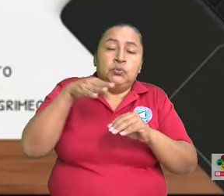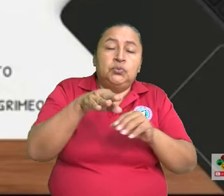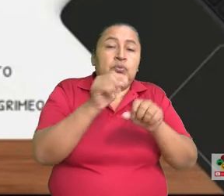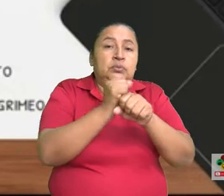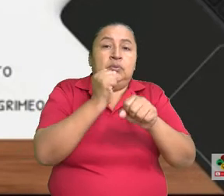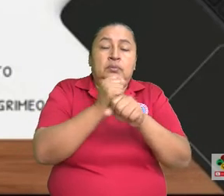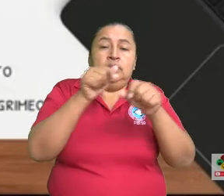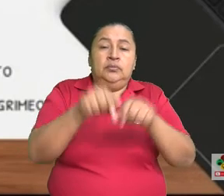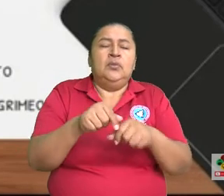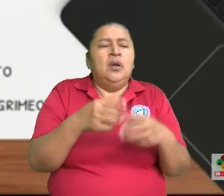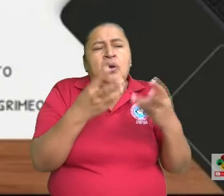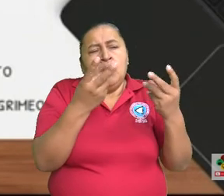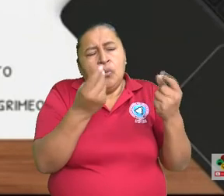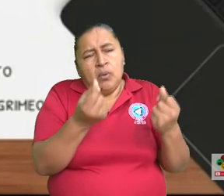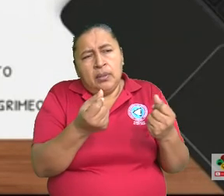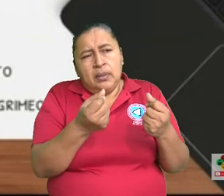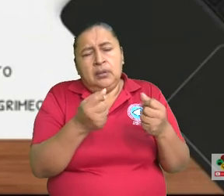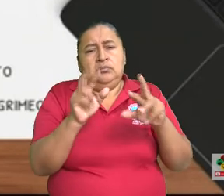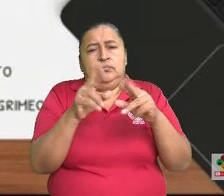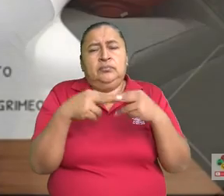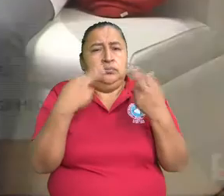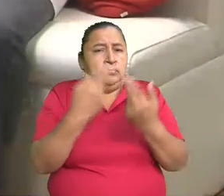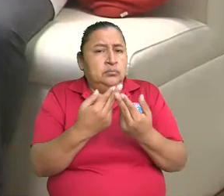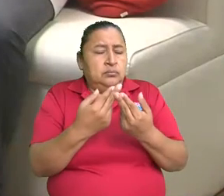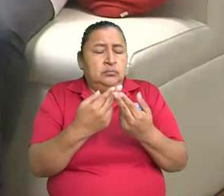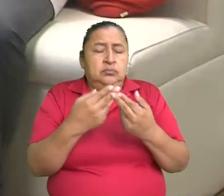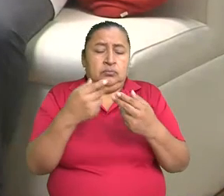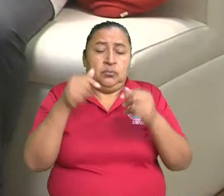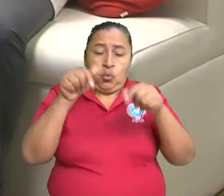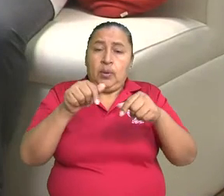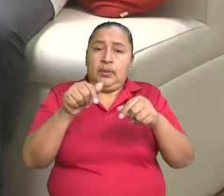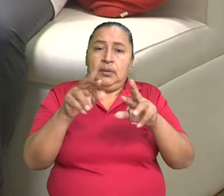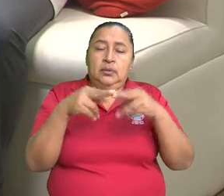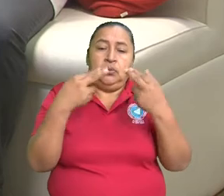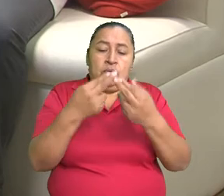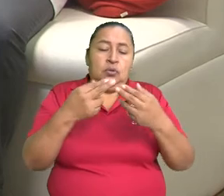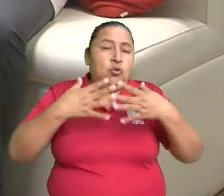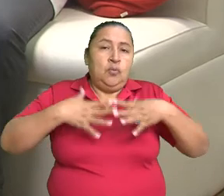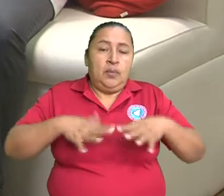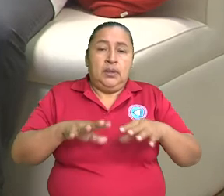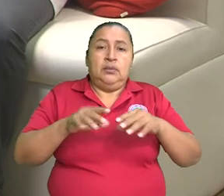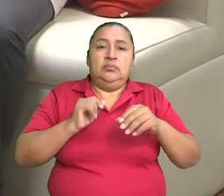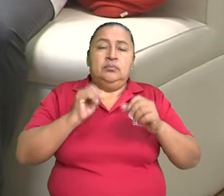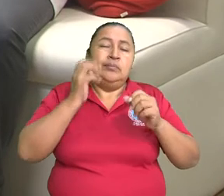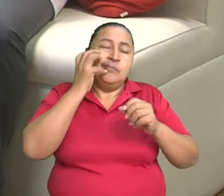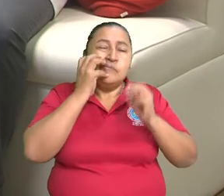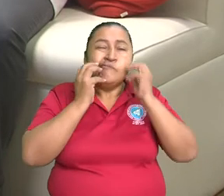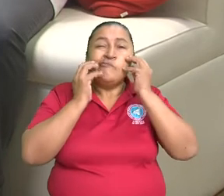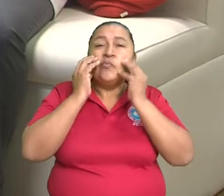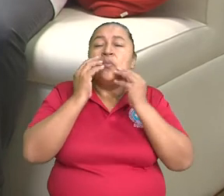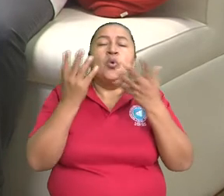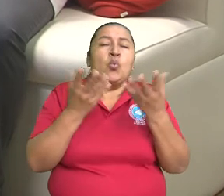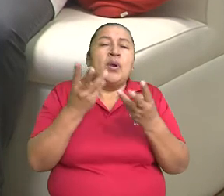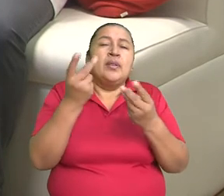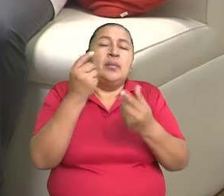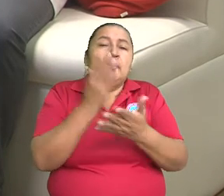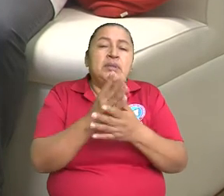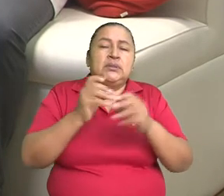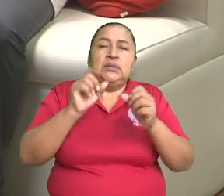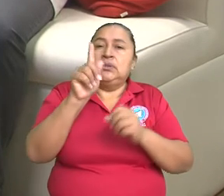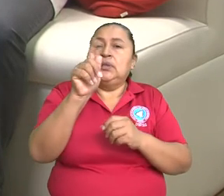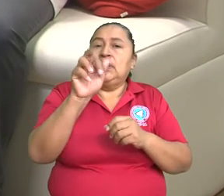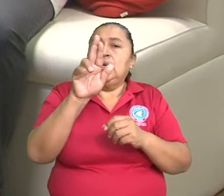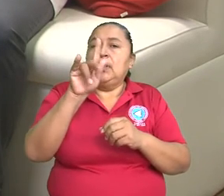fisioterapia es necesario para que la persona vuelva a la normalidad, al movimiento? Eso va a